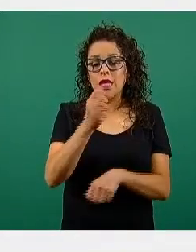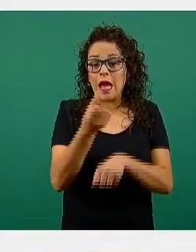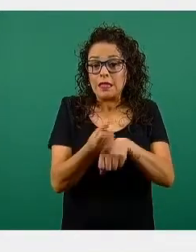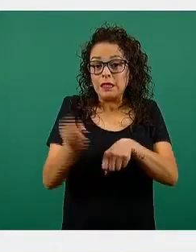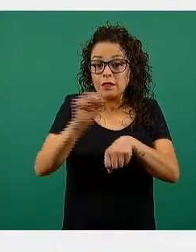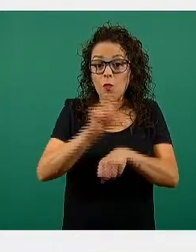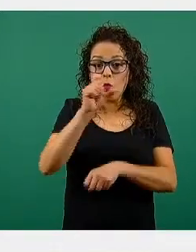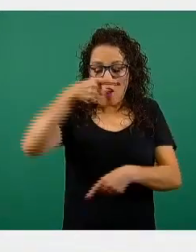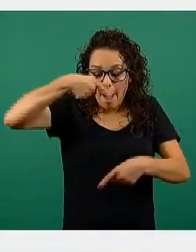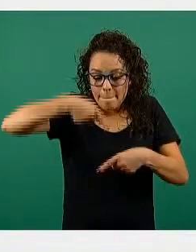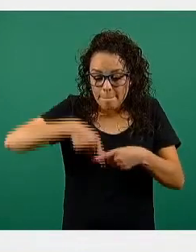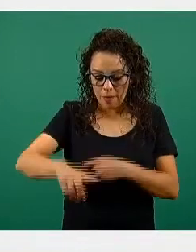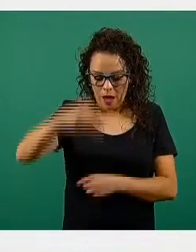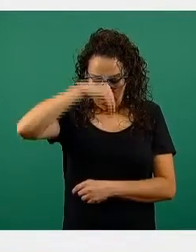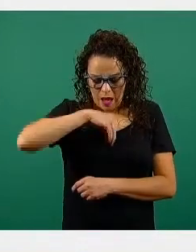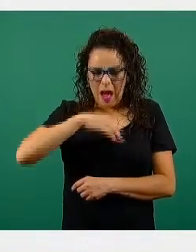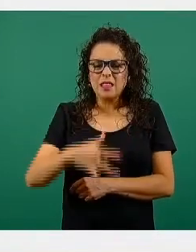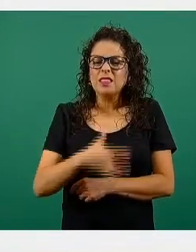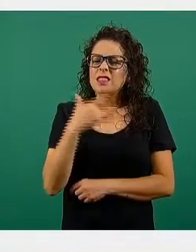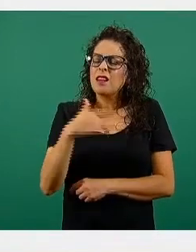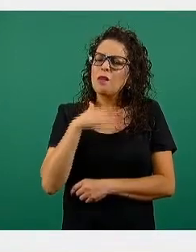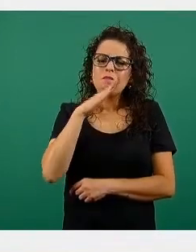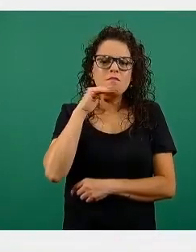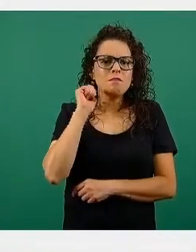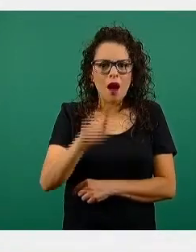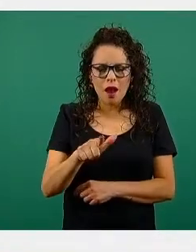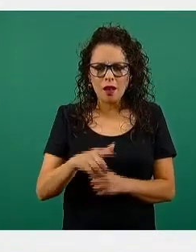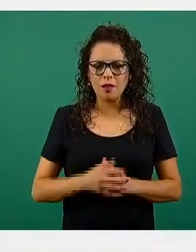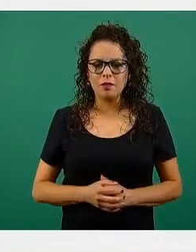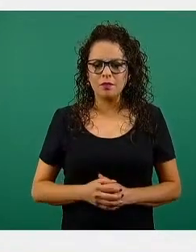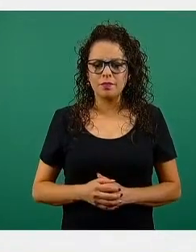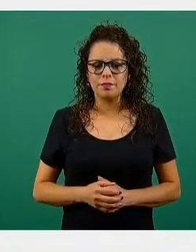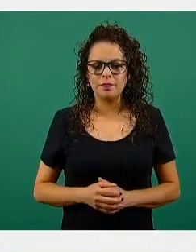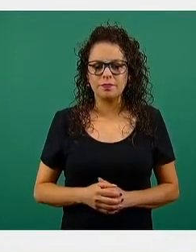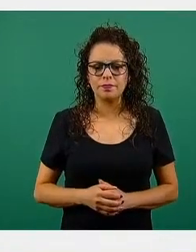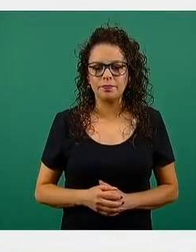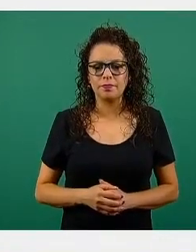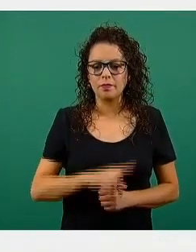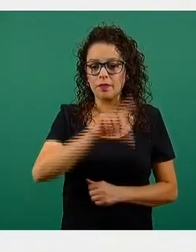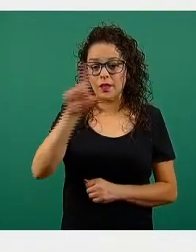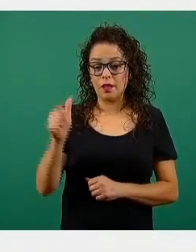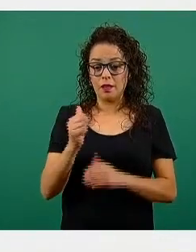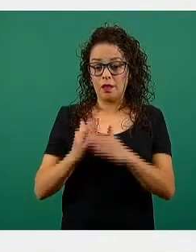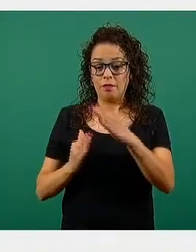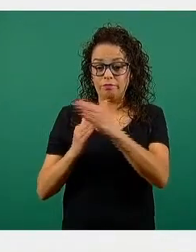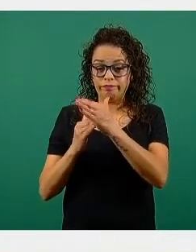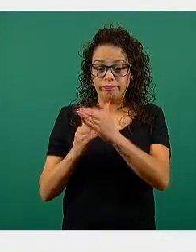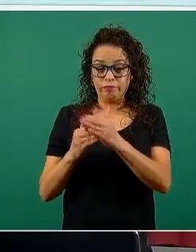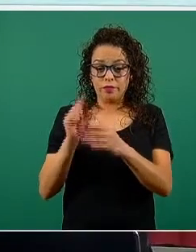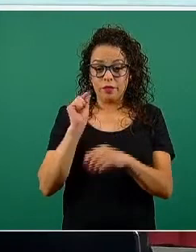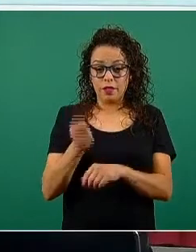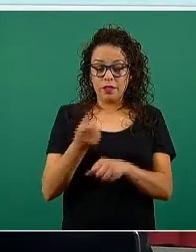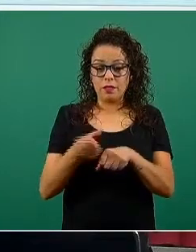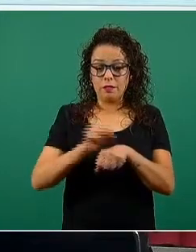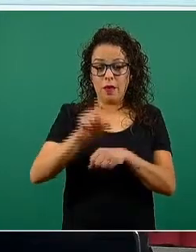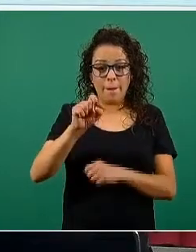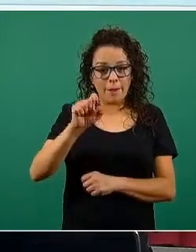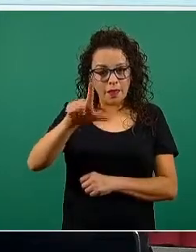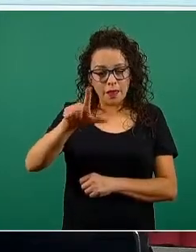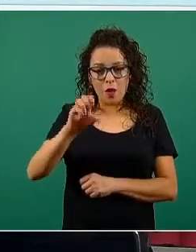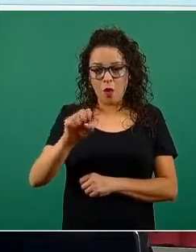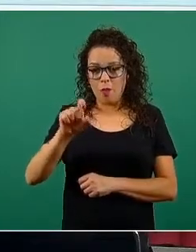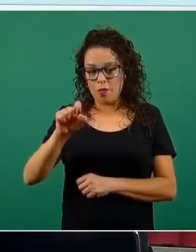síntomas. Y como podemos ver, después del pico del 27-28, de haber logrado un descenso continuo durante varias